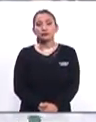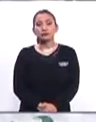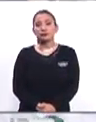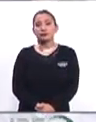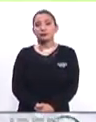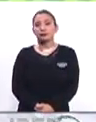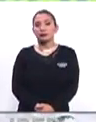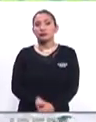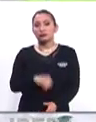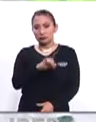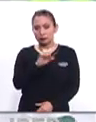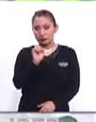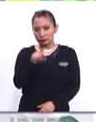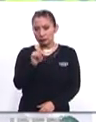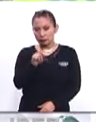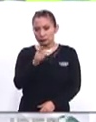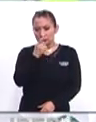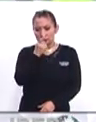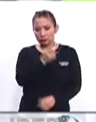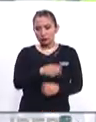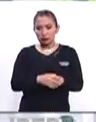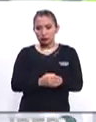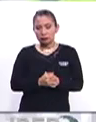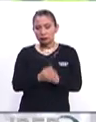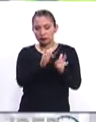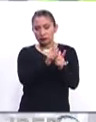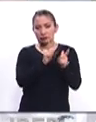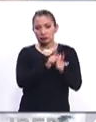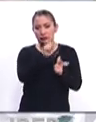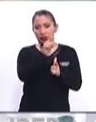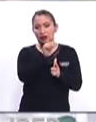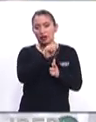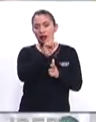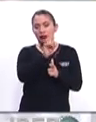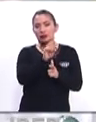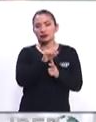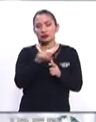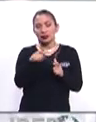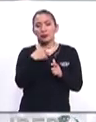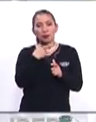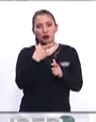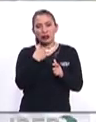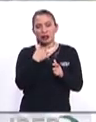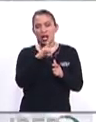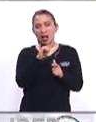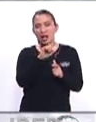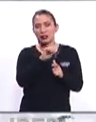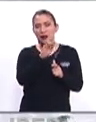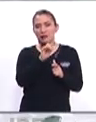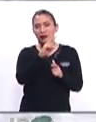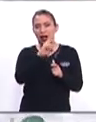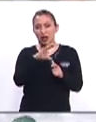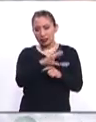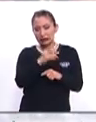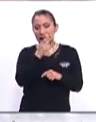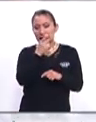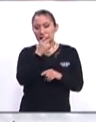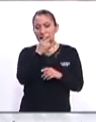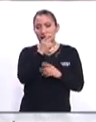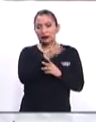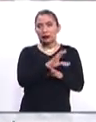Sí, claro, precisamente el grupo político de las FARC ya